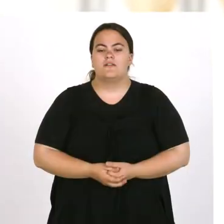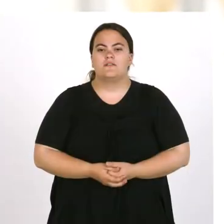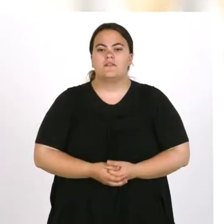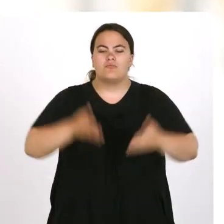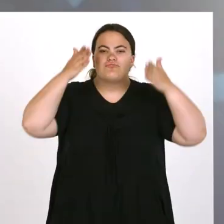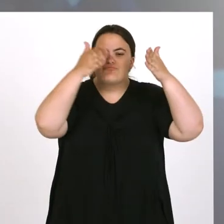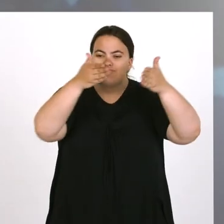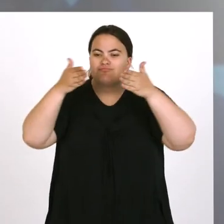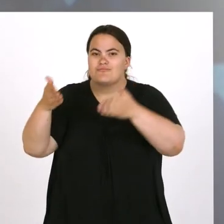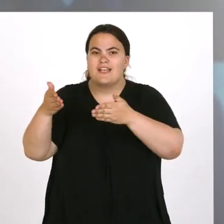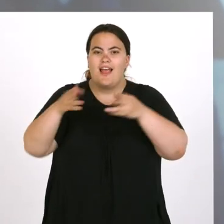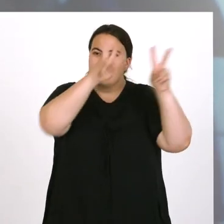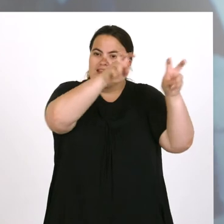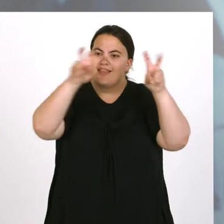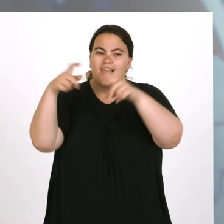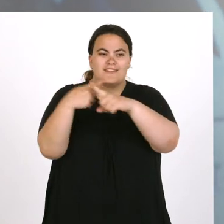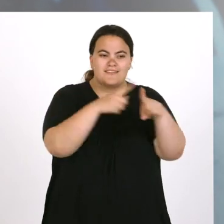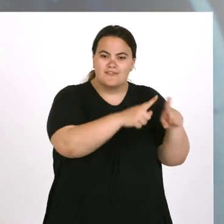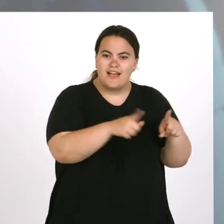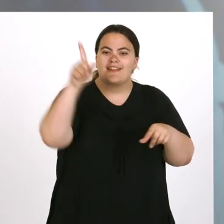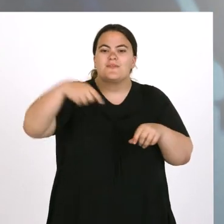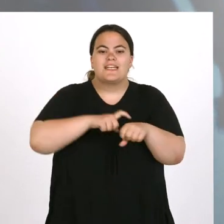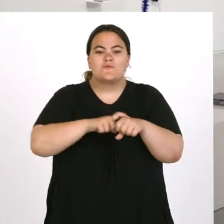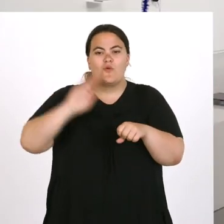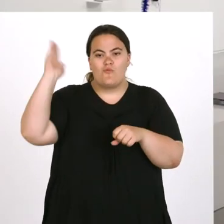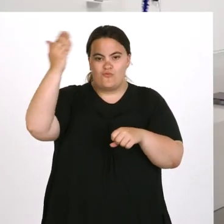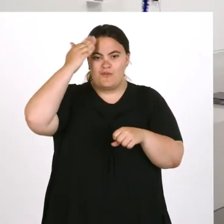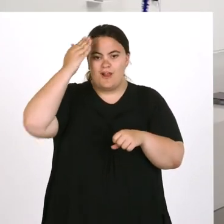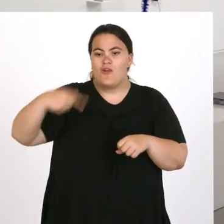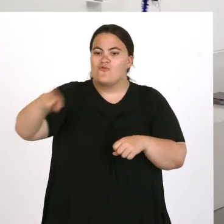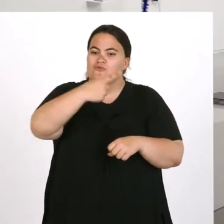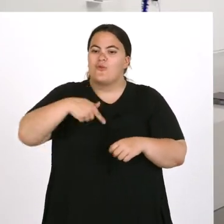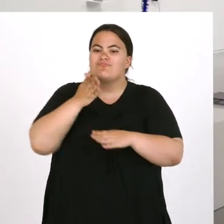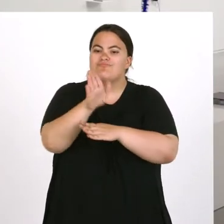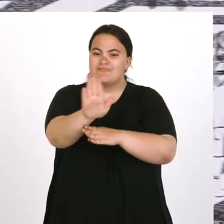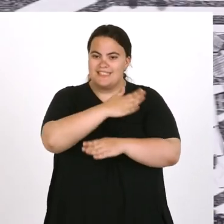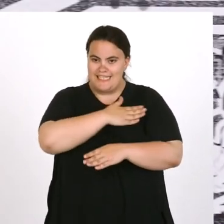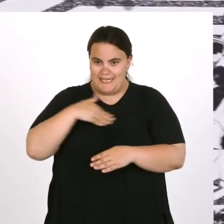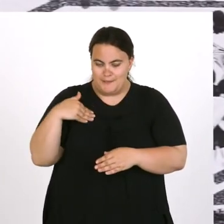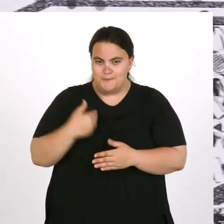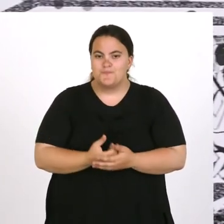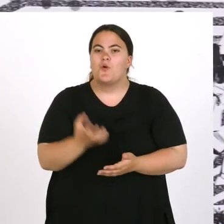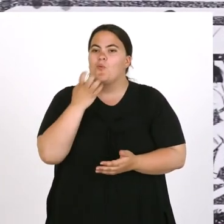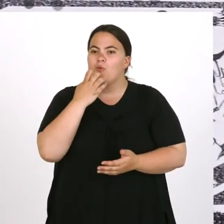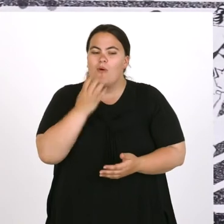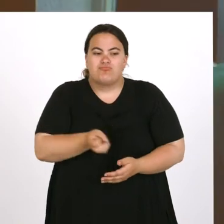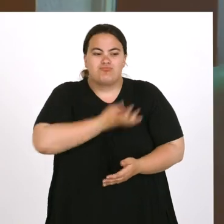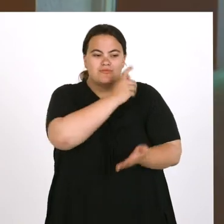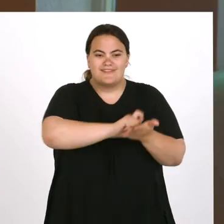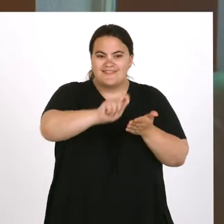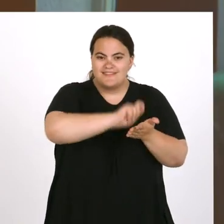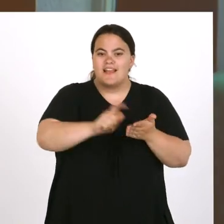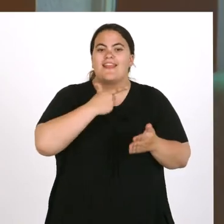Se centra sobre todo en distintos temas, en aspectos fundamentales de lo que pretendemos mostrar, como los impulsos